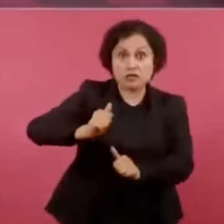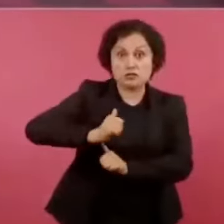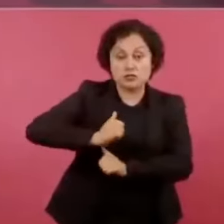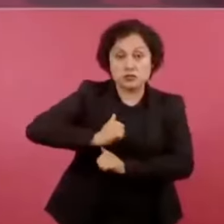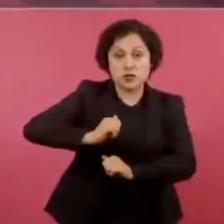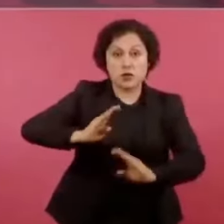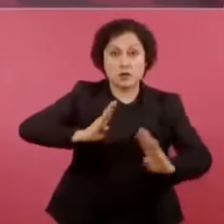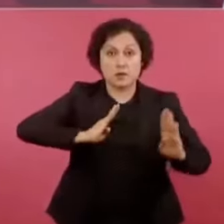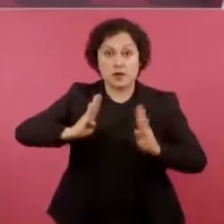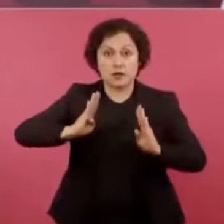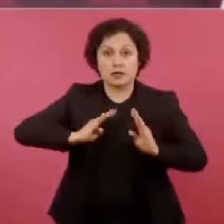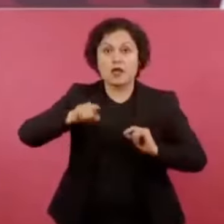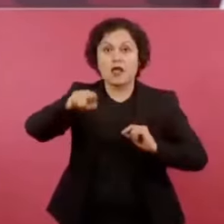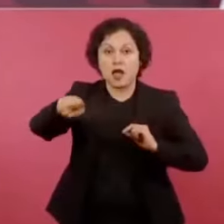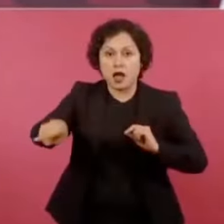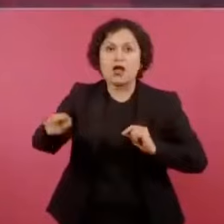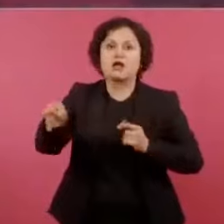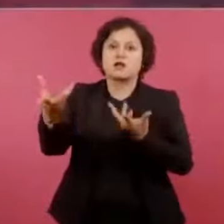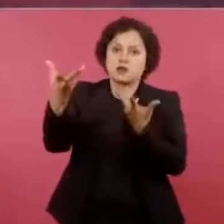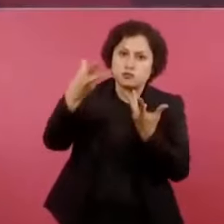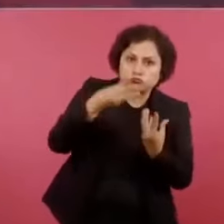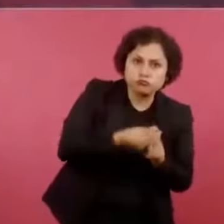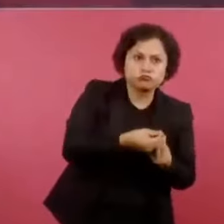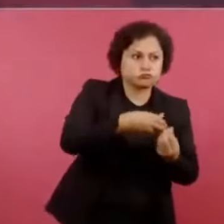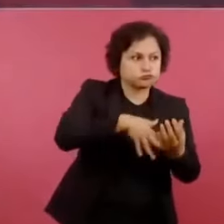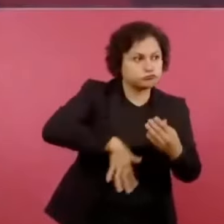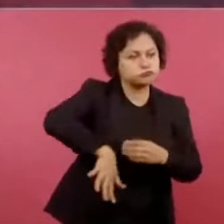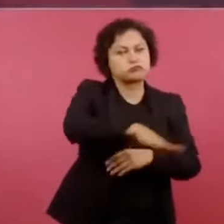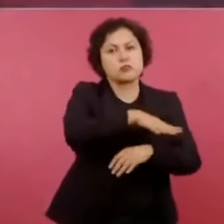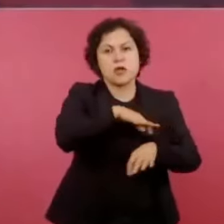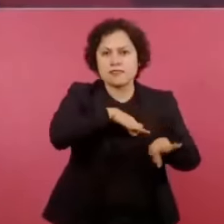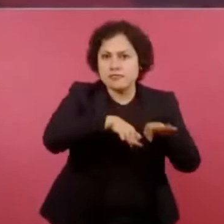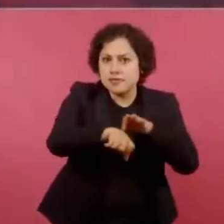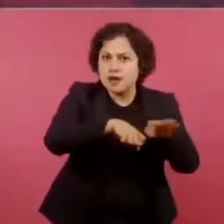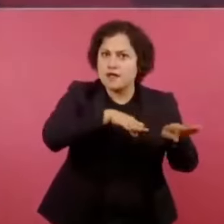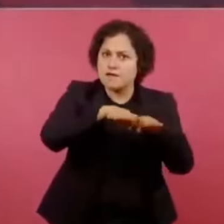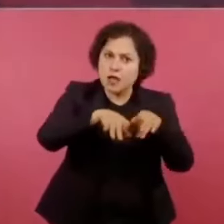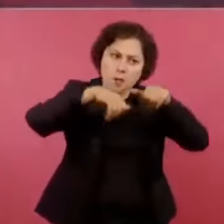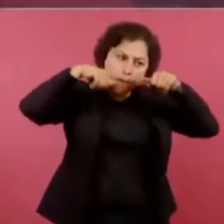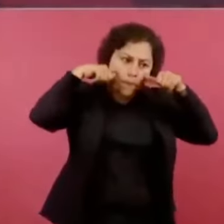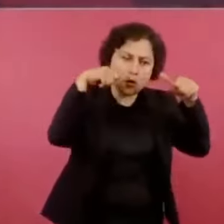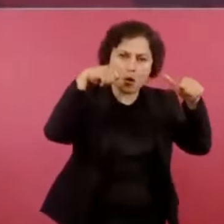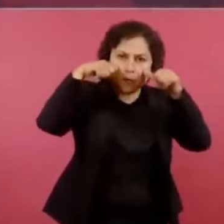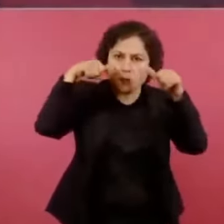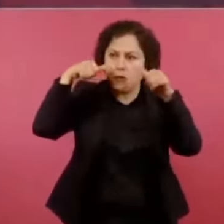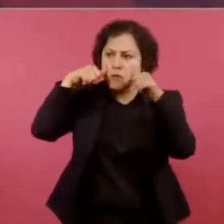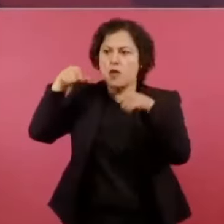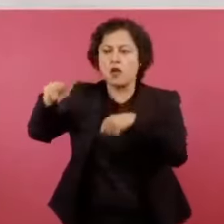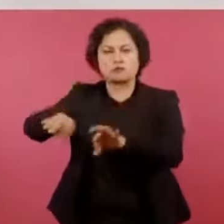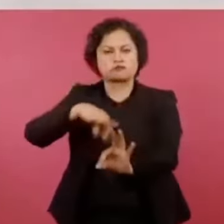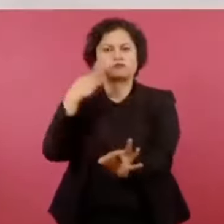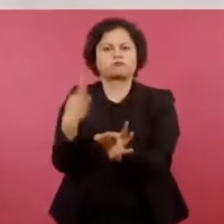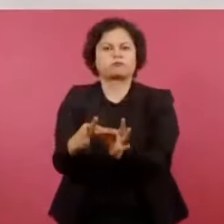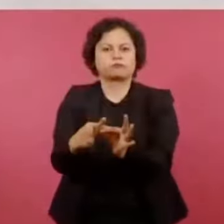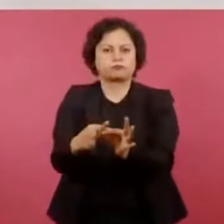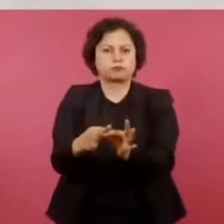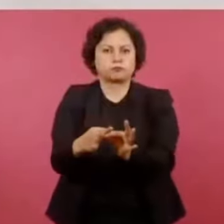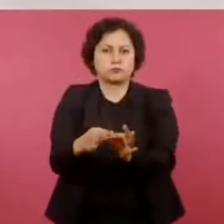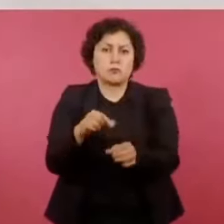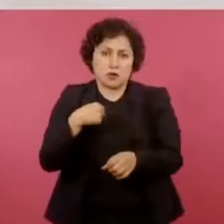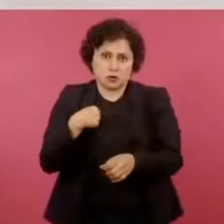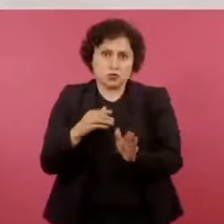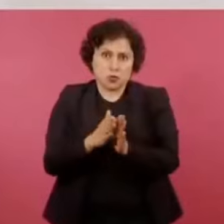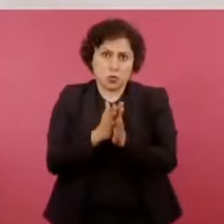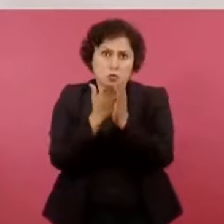Además, trabajadores leales, entregados y patriotas. Y aquí pongo toda la relación